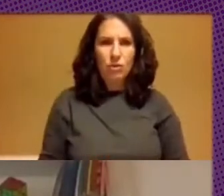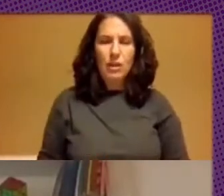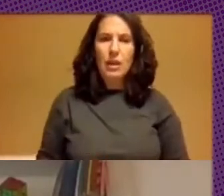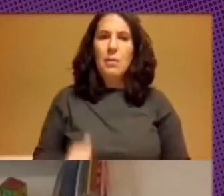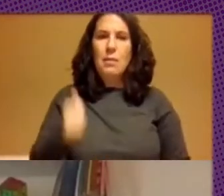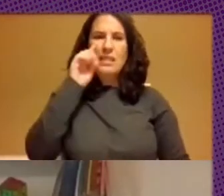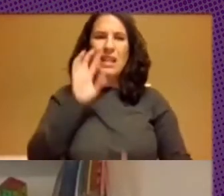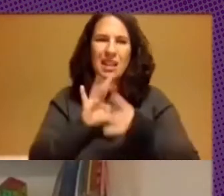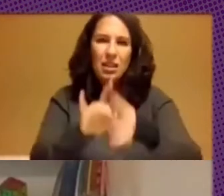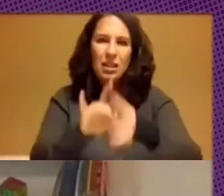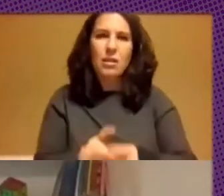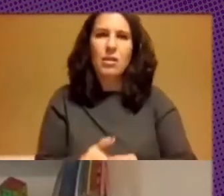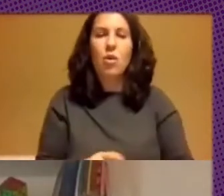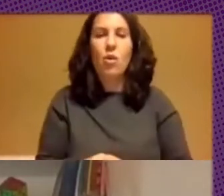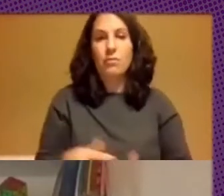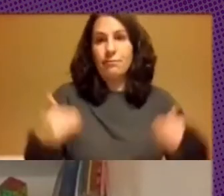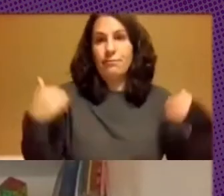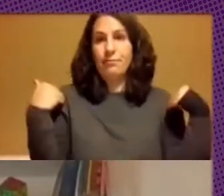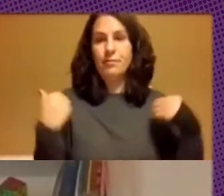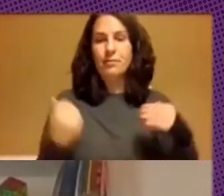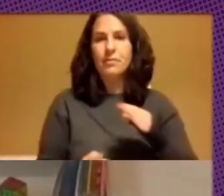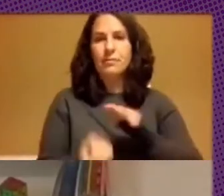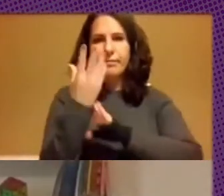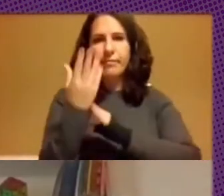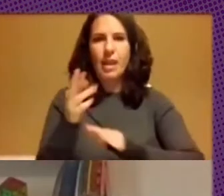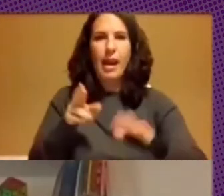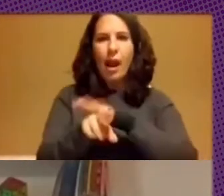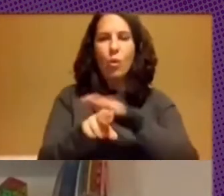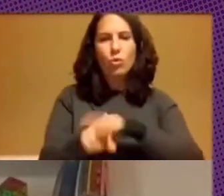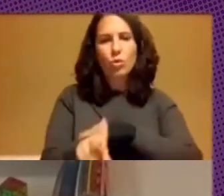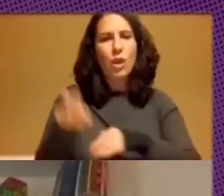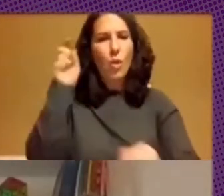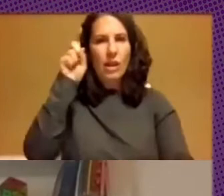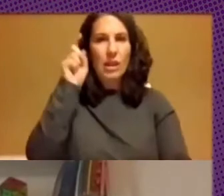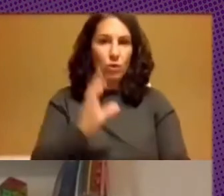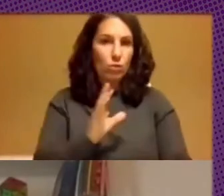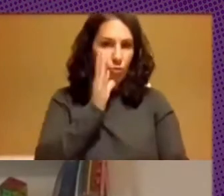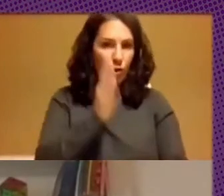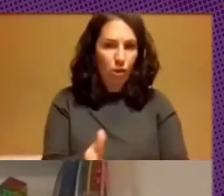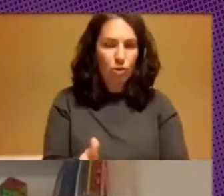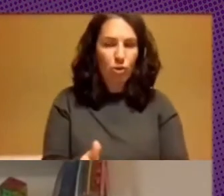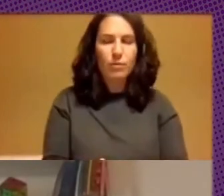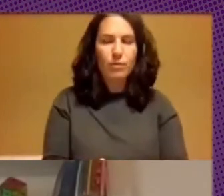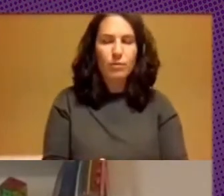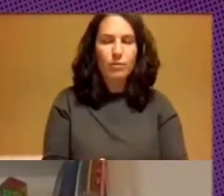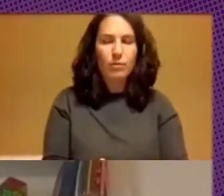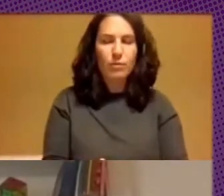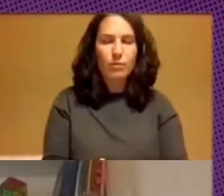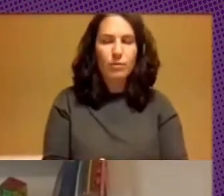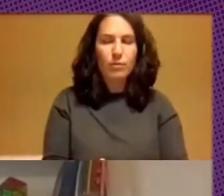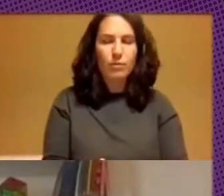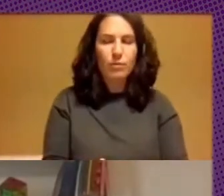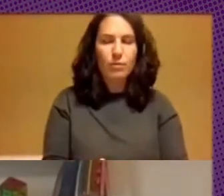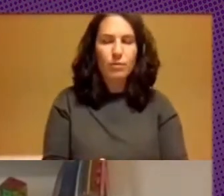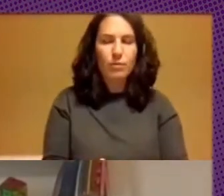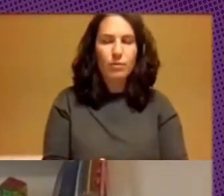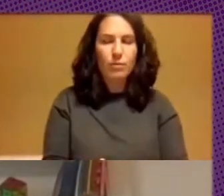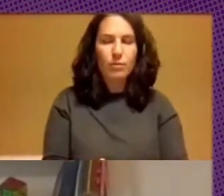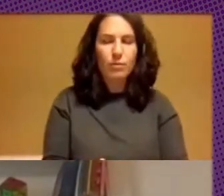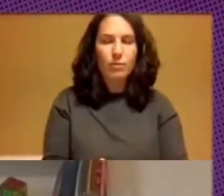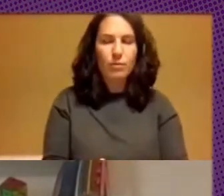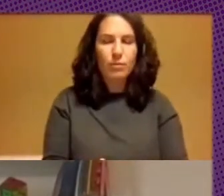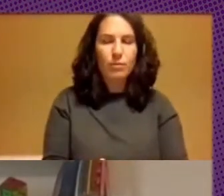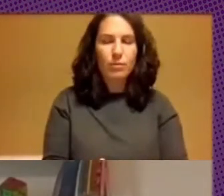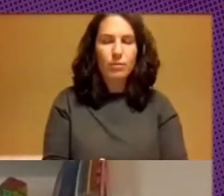con el cometido de generación de recursos educativos bueno funciona en una lógica privada digamos